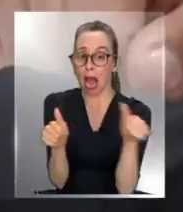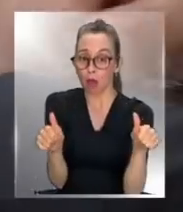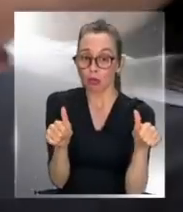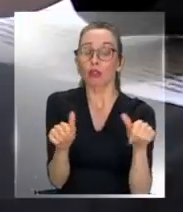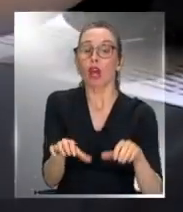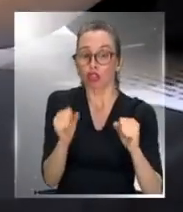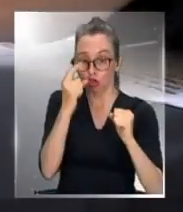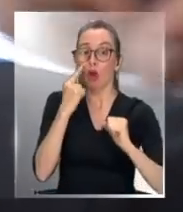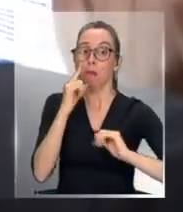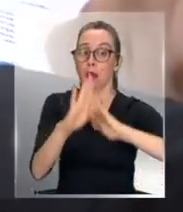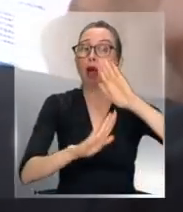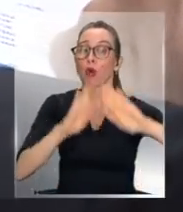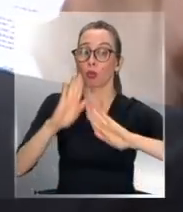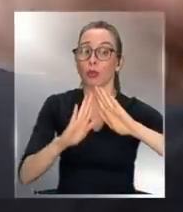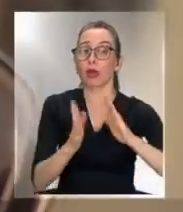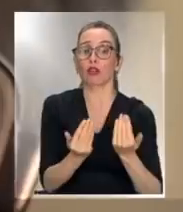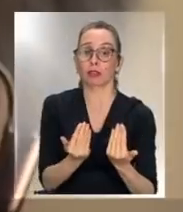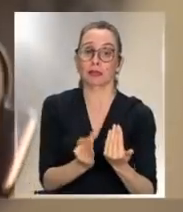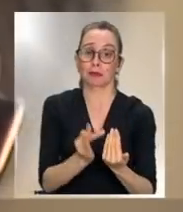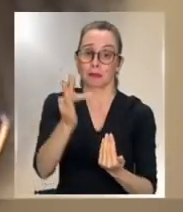tomando los resguardos necesarios.